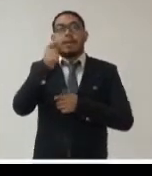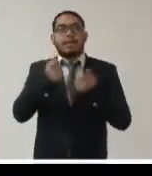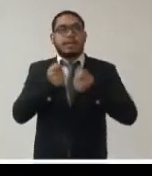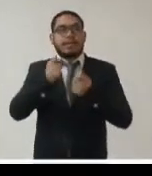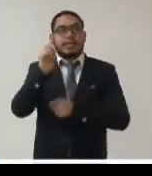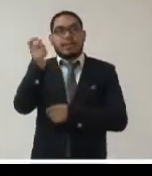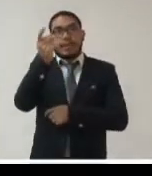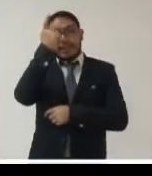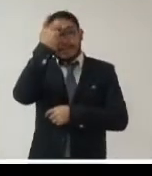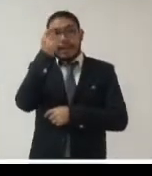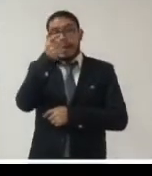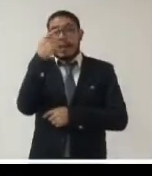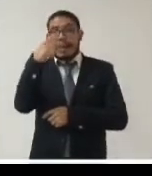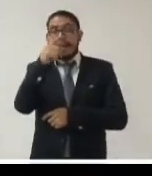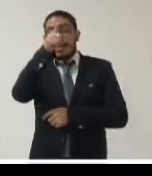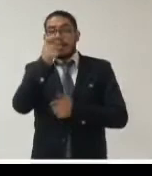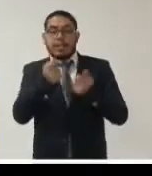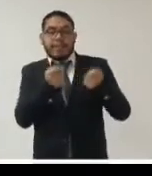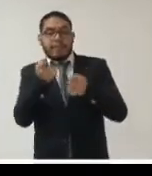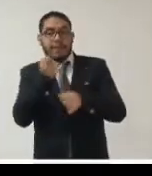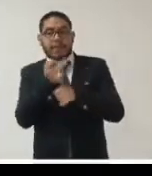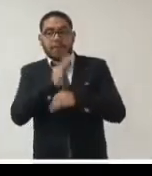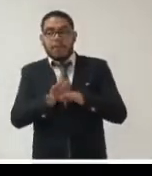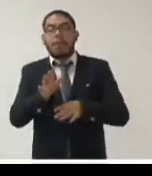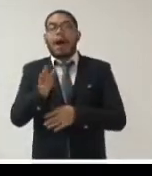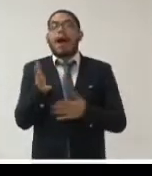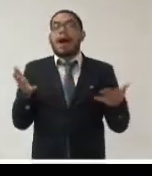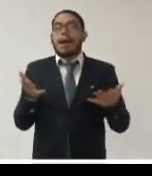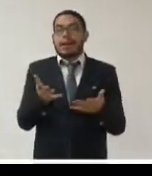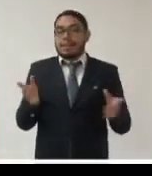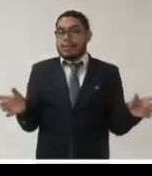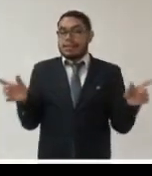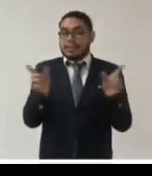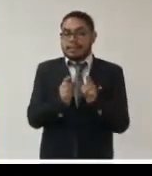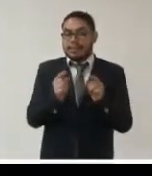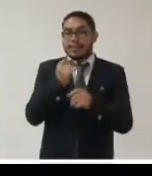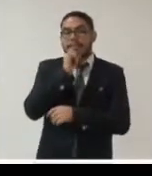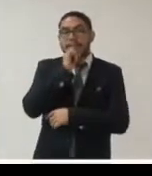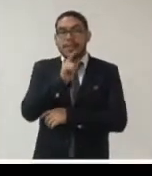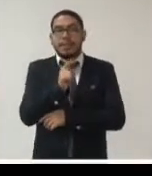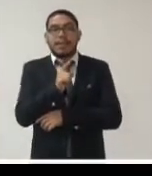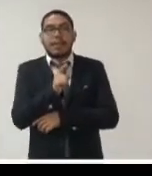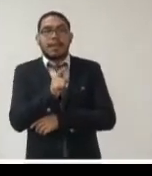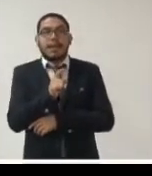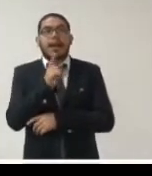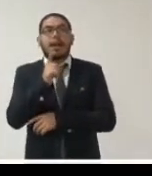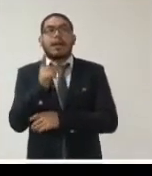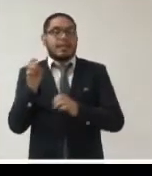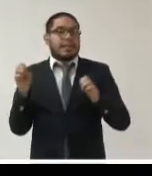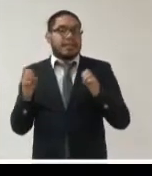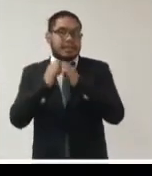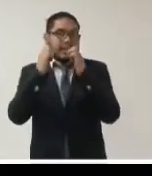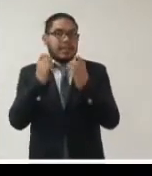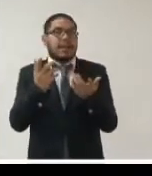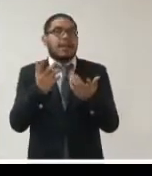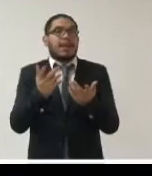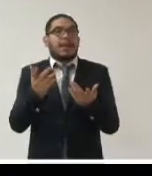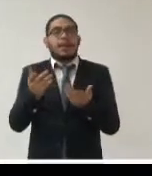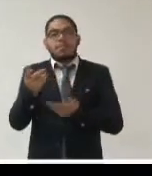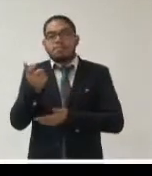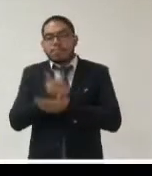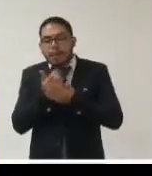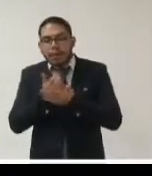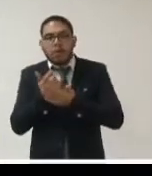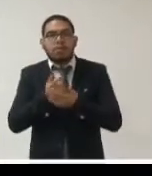peruano con información también segmentada en el marco de la emergencia sanitaria presupuesto asignado presupuestos